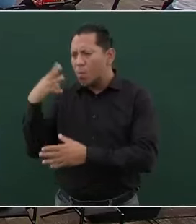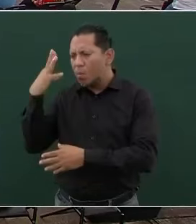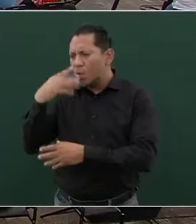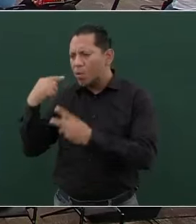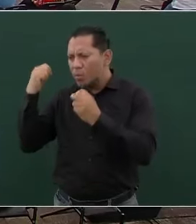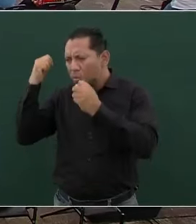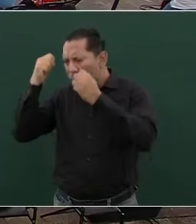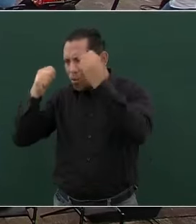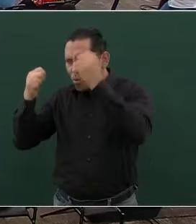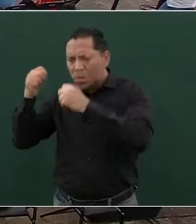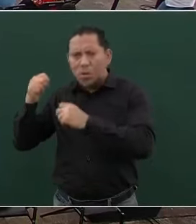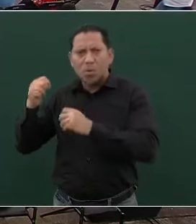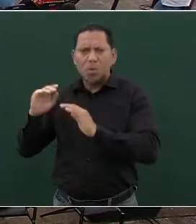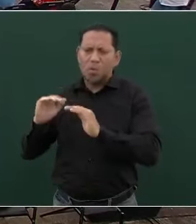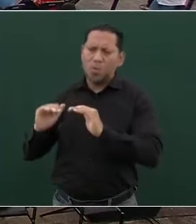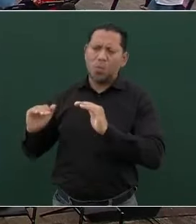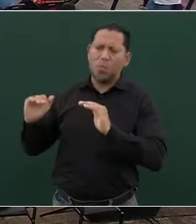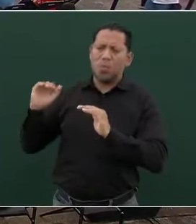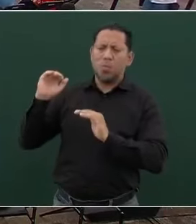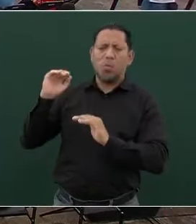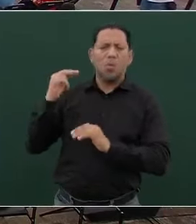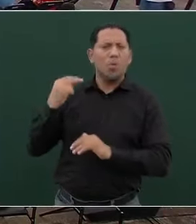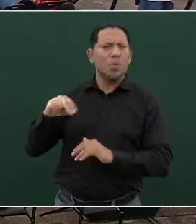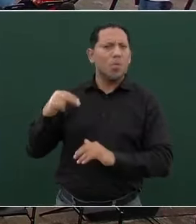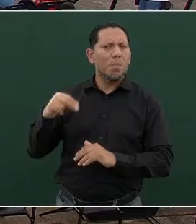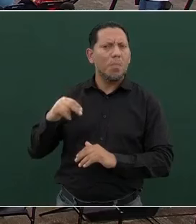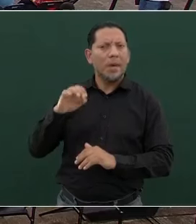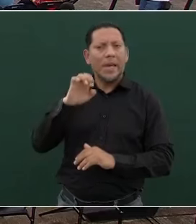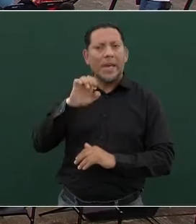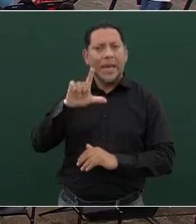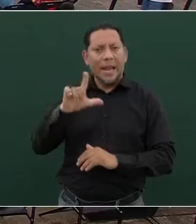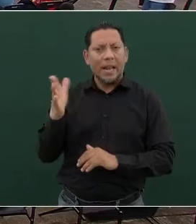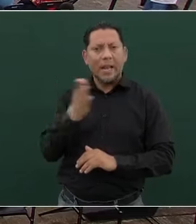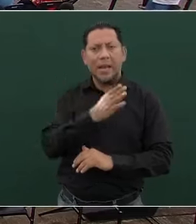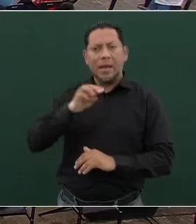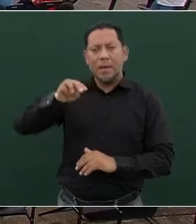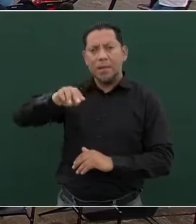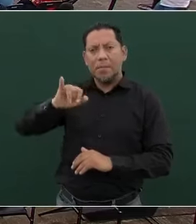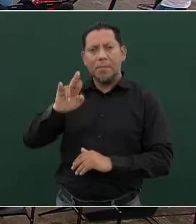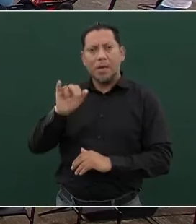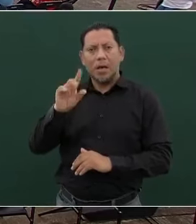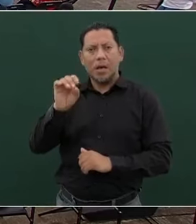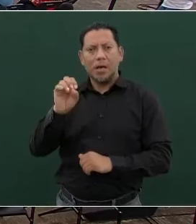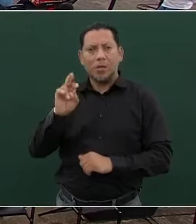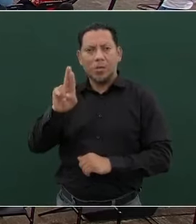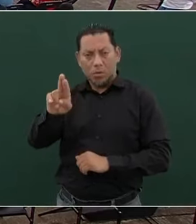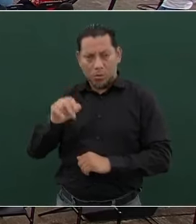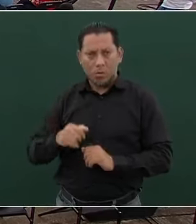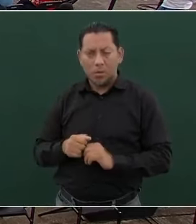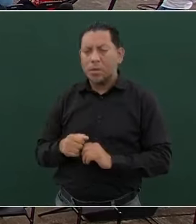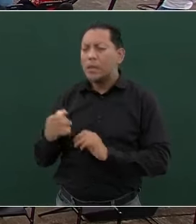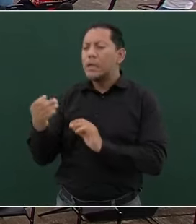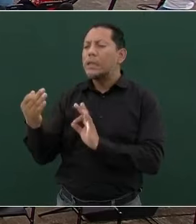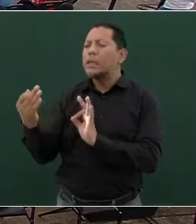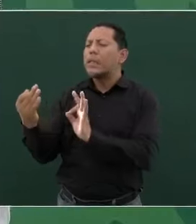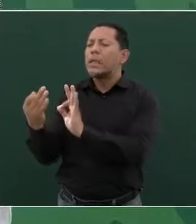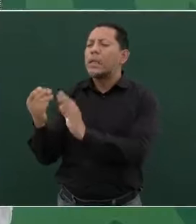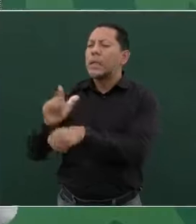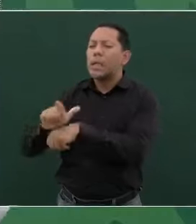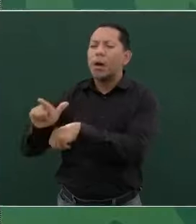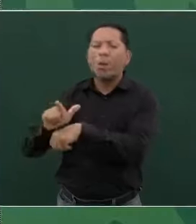también monumental que se llama El Mirador, que está del lado de Guatemala.